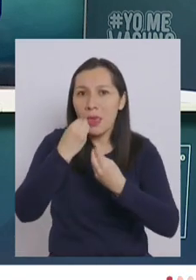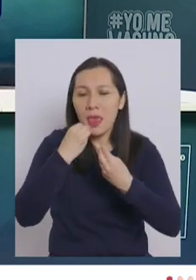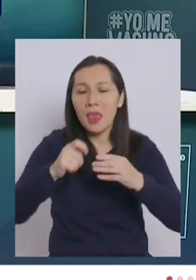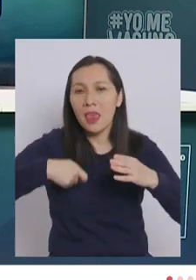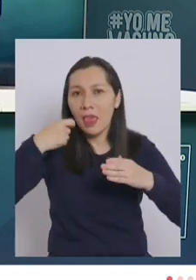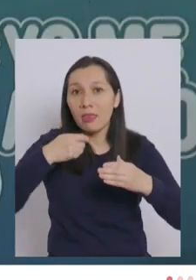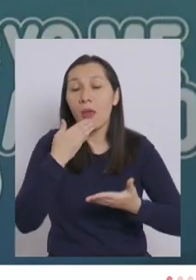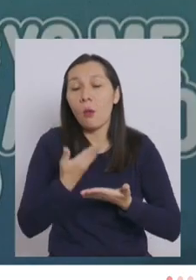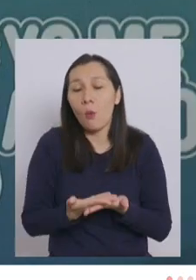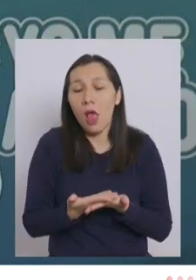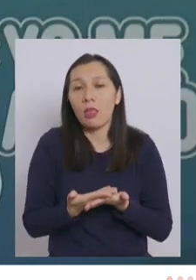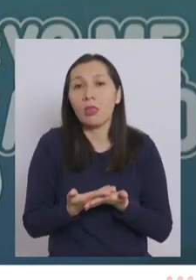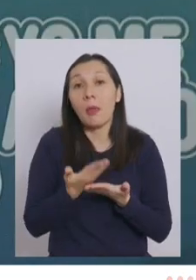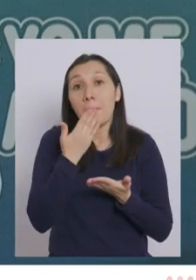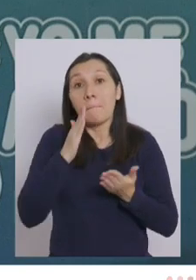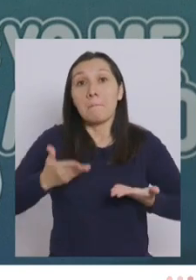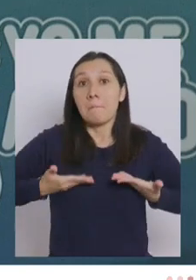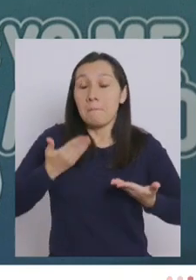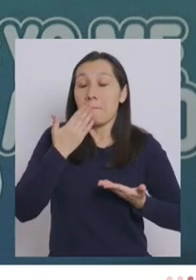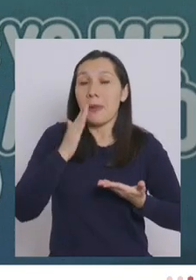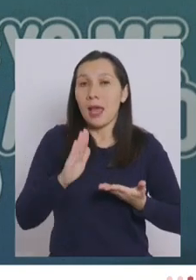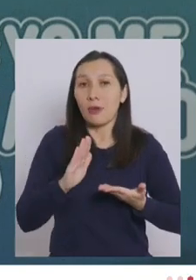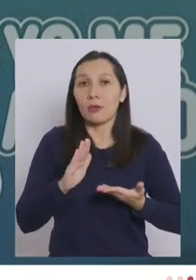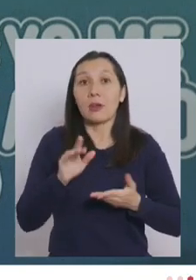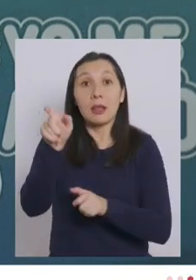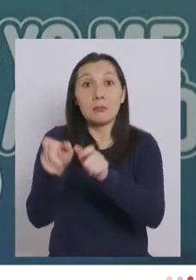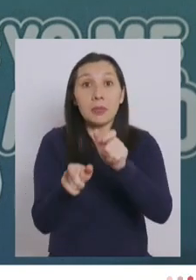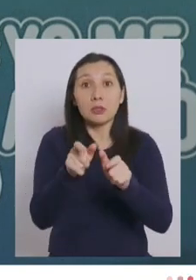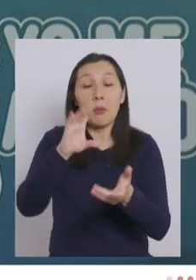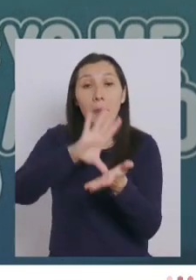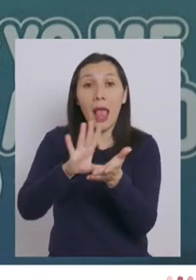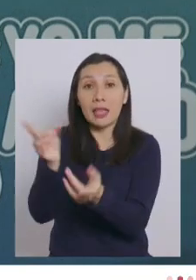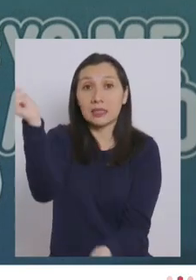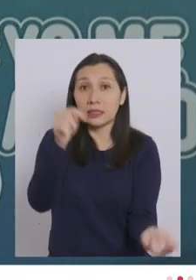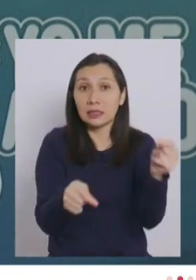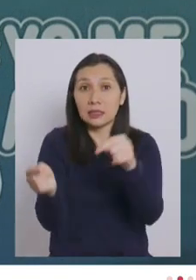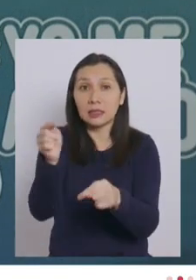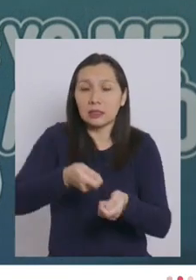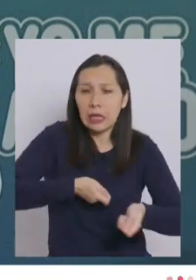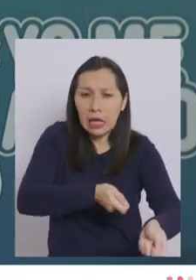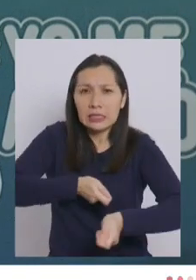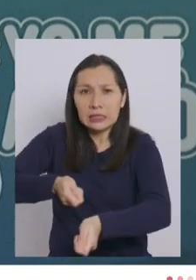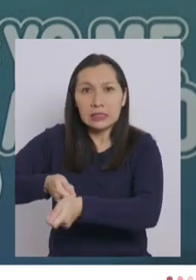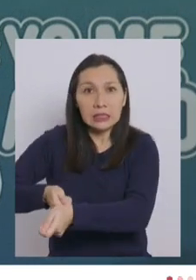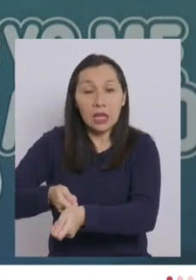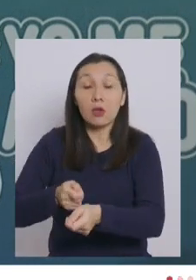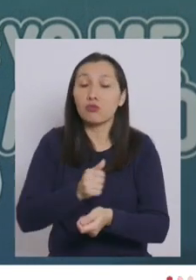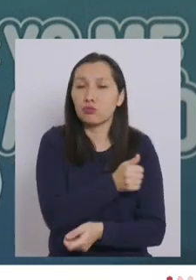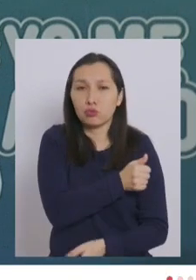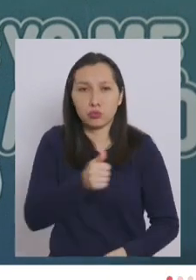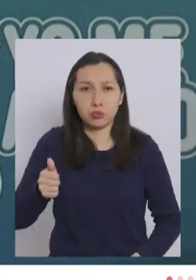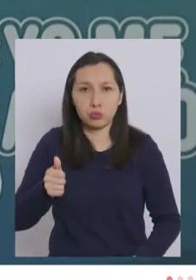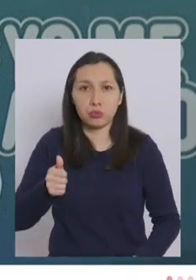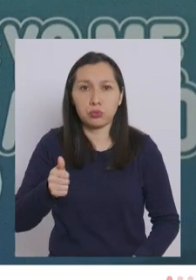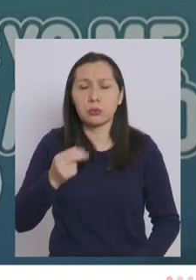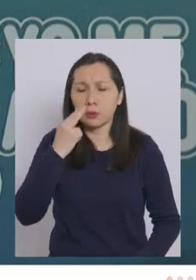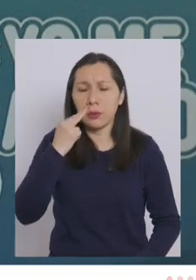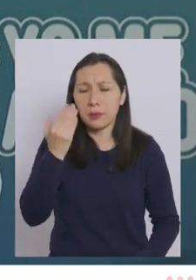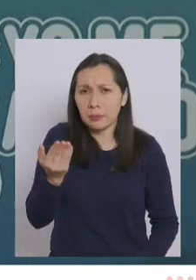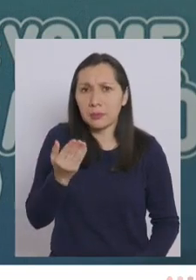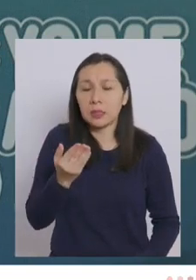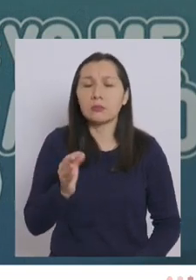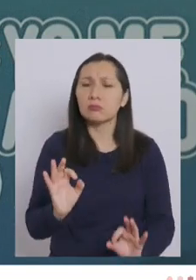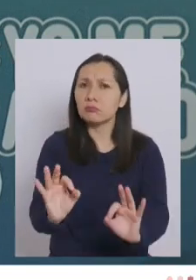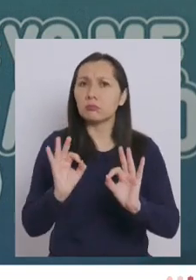cuando estábamos mejor. La gente extranjera que hacía el aseo. Todos, señor Ministro,